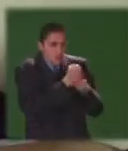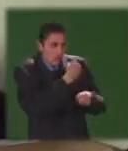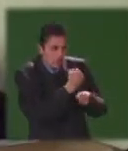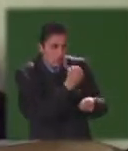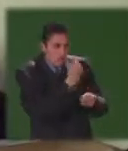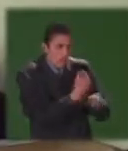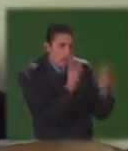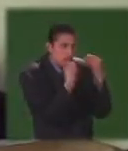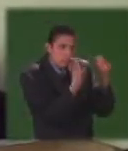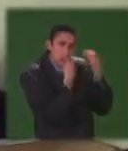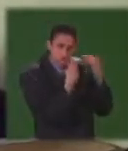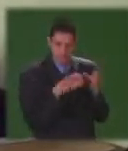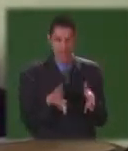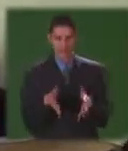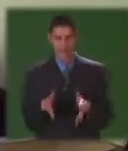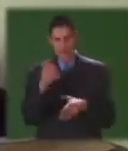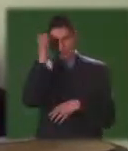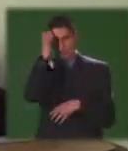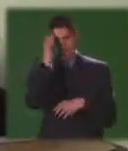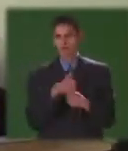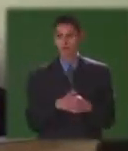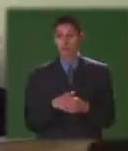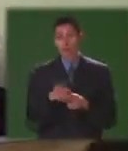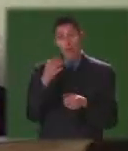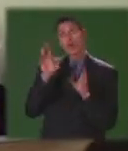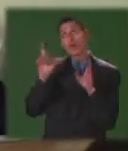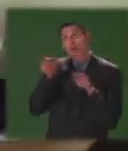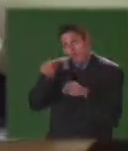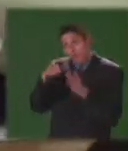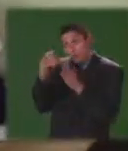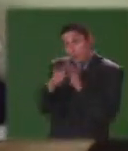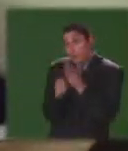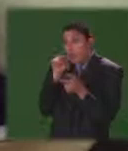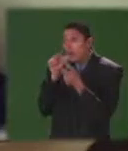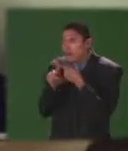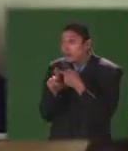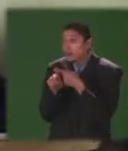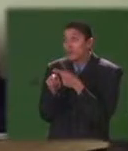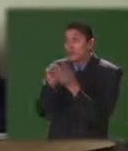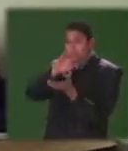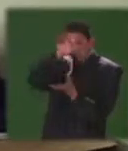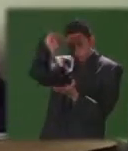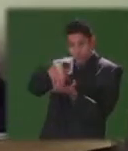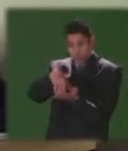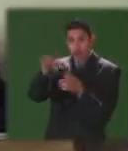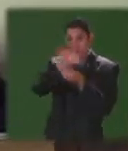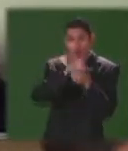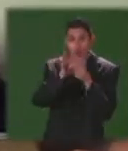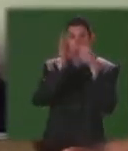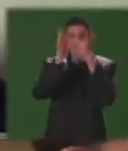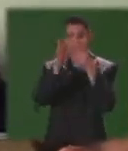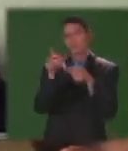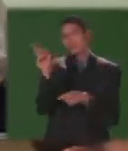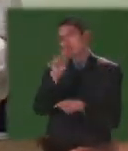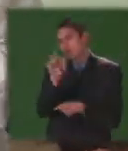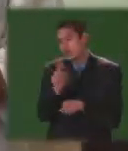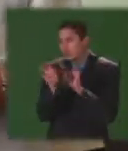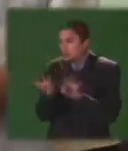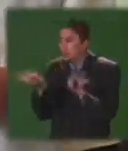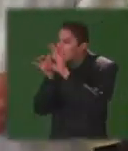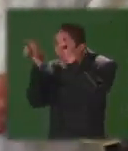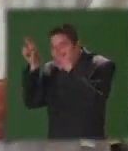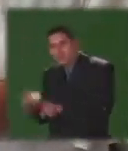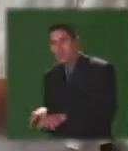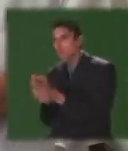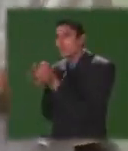este programa no siga solamente a los centros sino a las veredas que es donde también necesitamos esta compañía y